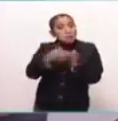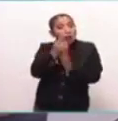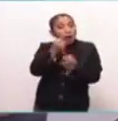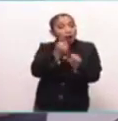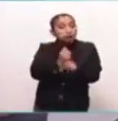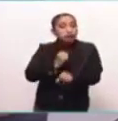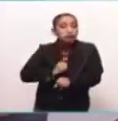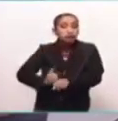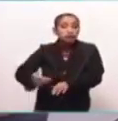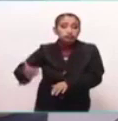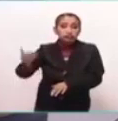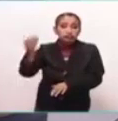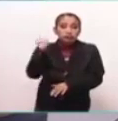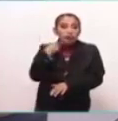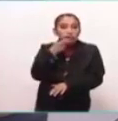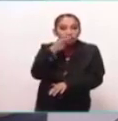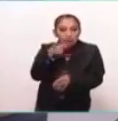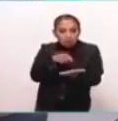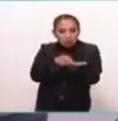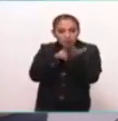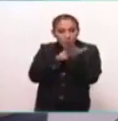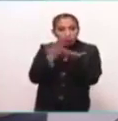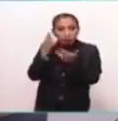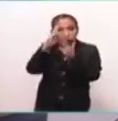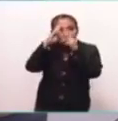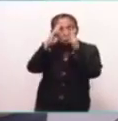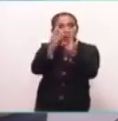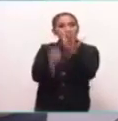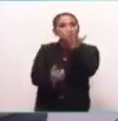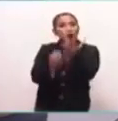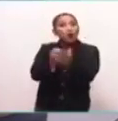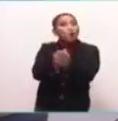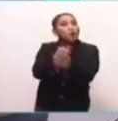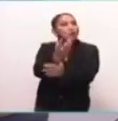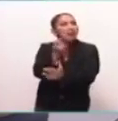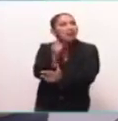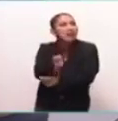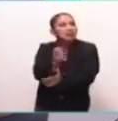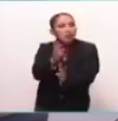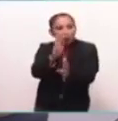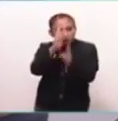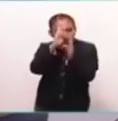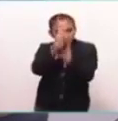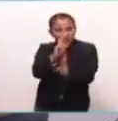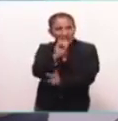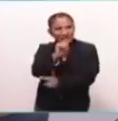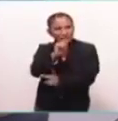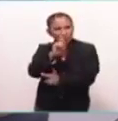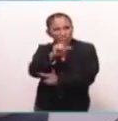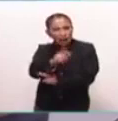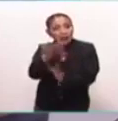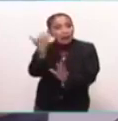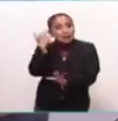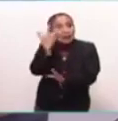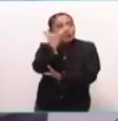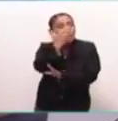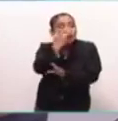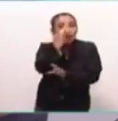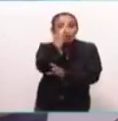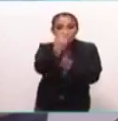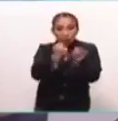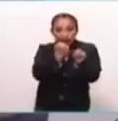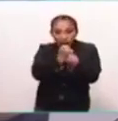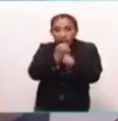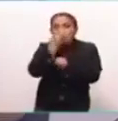de antigüedad, que nos hablan del culto al Fuego Nuevo. El Fuego Nuevo es un ritual que se realizaba cada 52